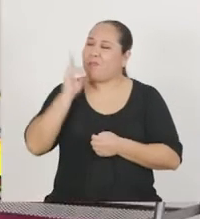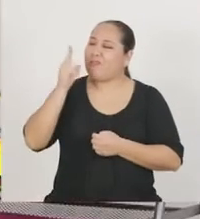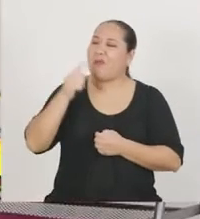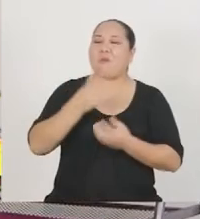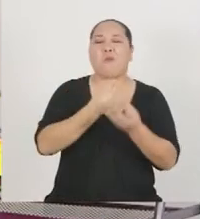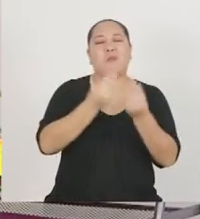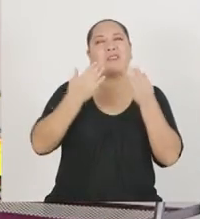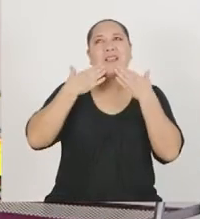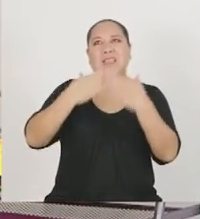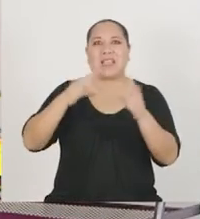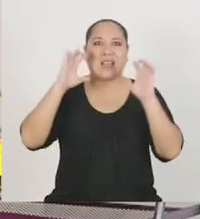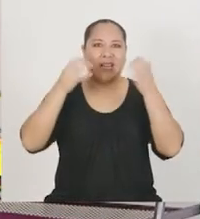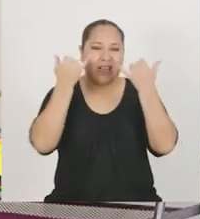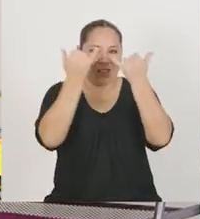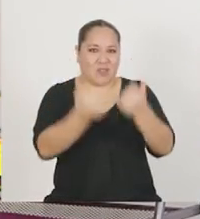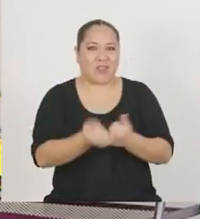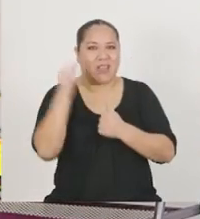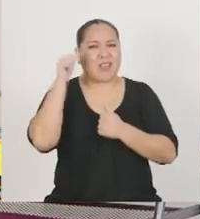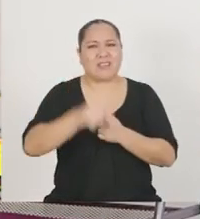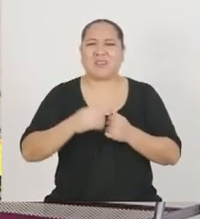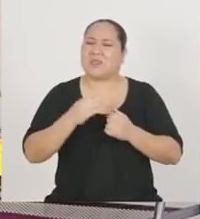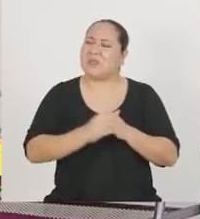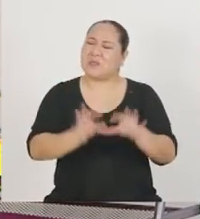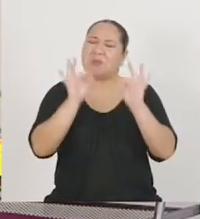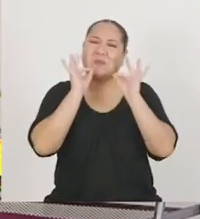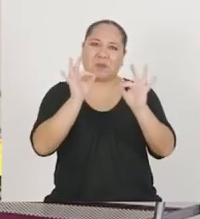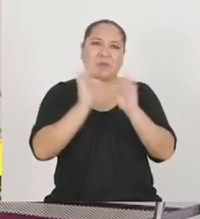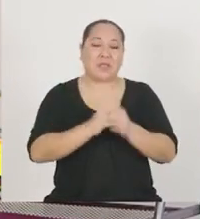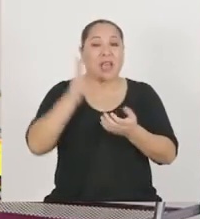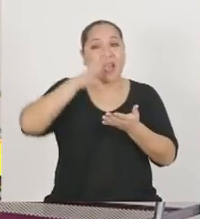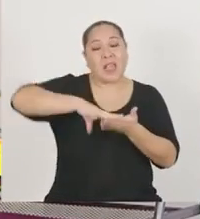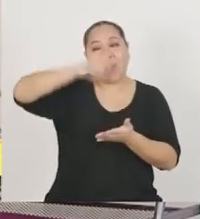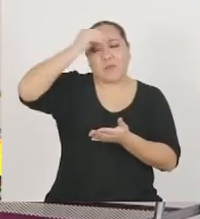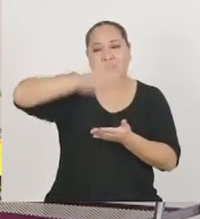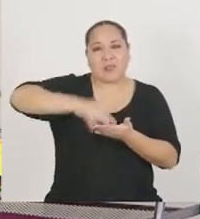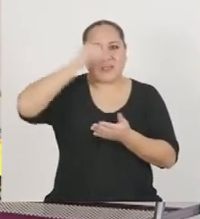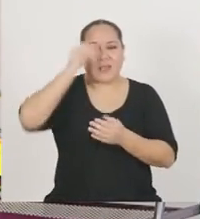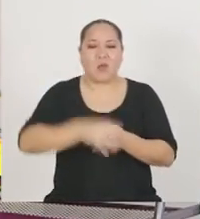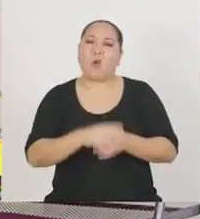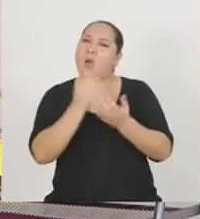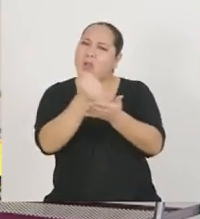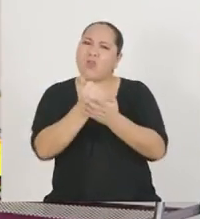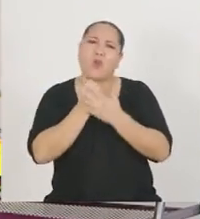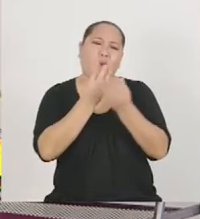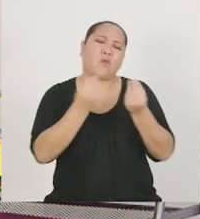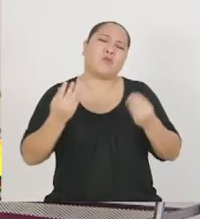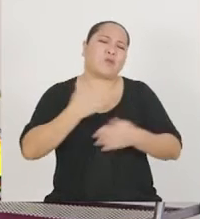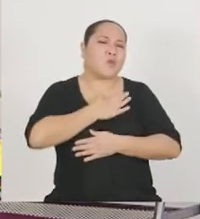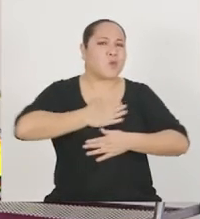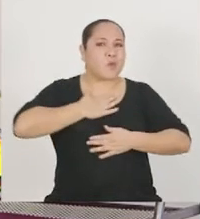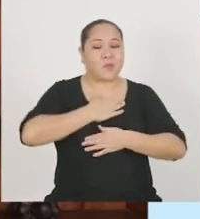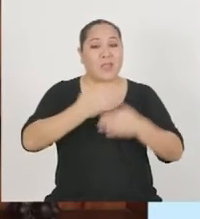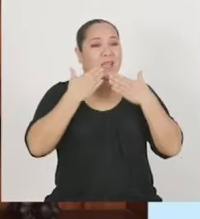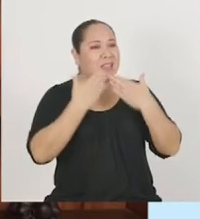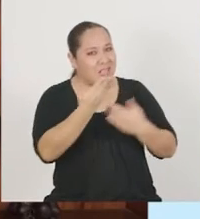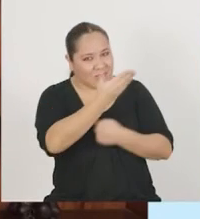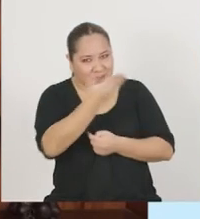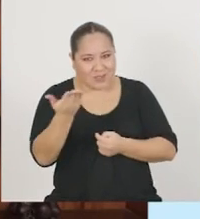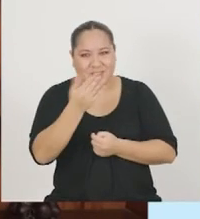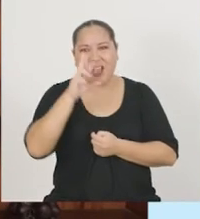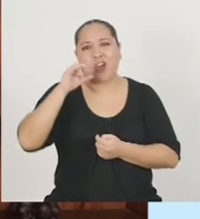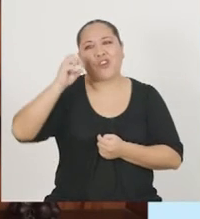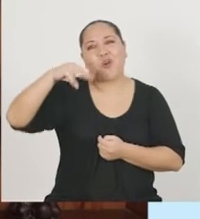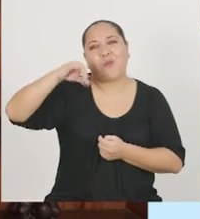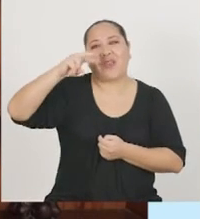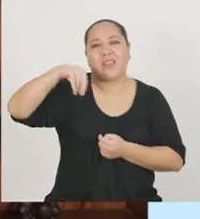Profesora, muchísimas gracias por la clase de hoy. Ha sido muy didáctica. El aprendizaje ha sido muy útil y motivador. Las gracias